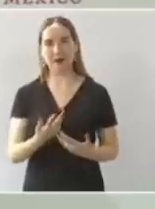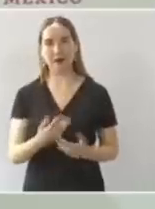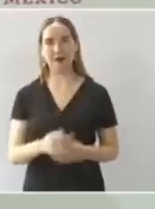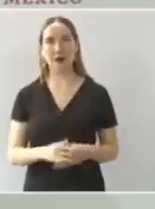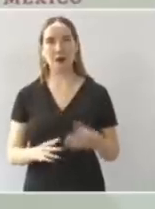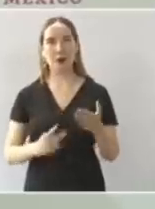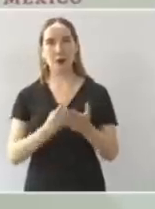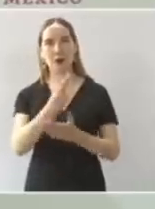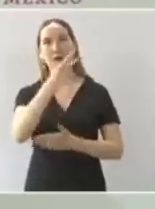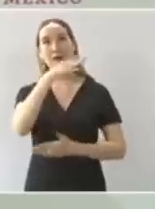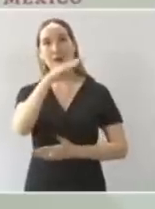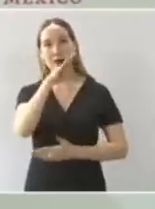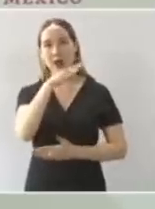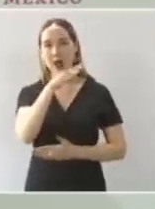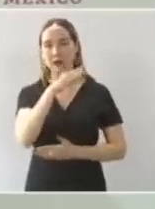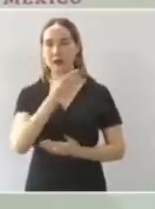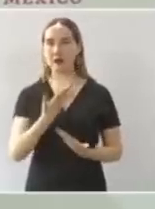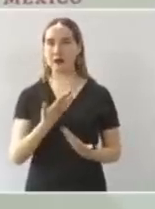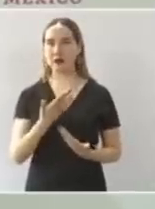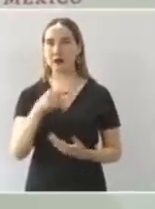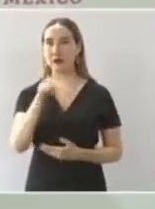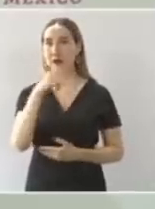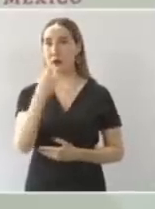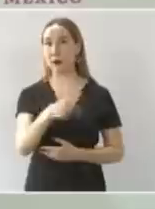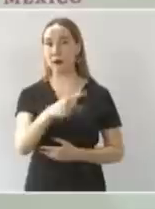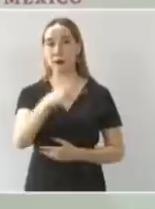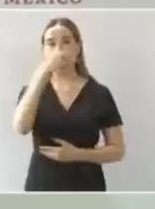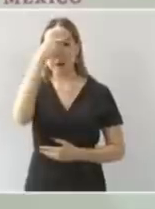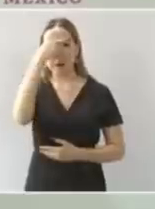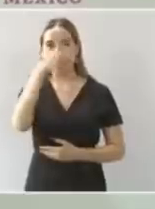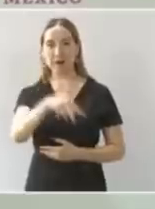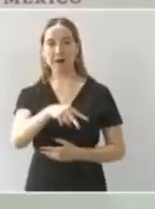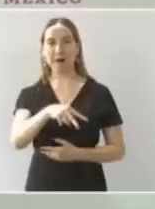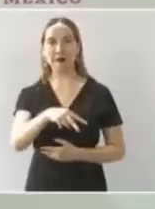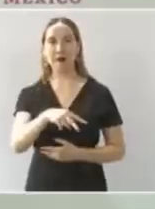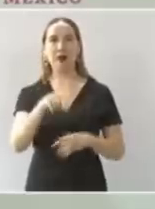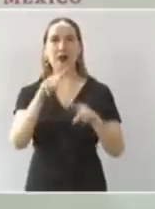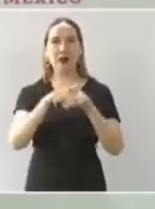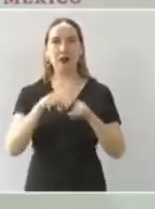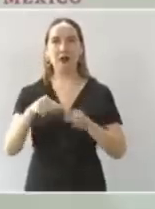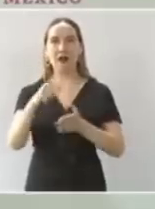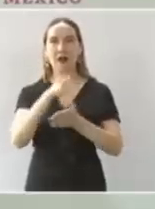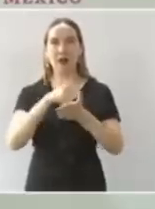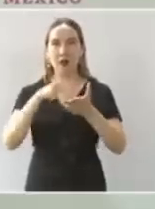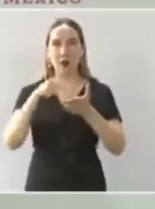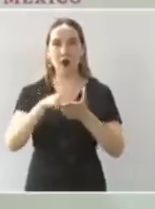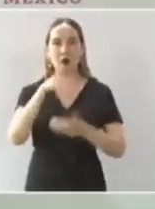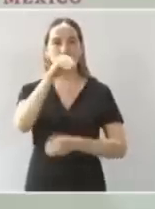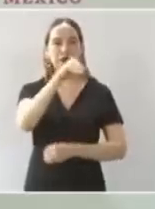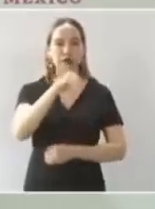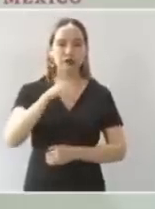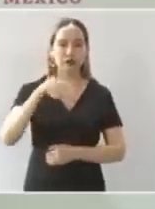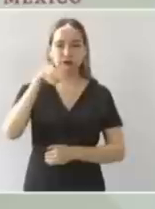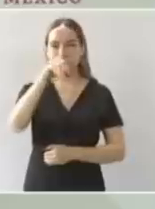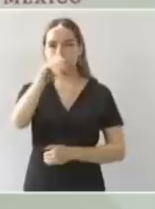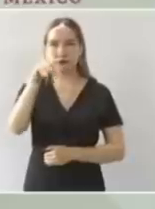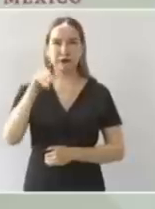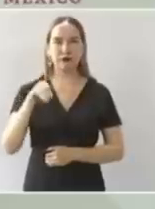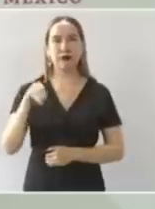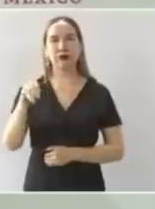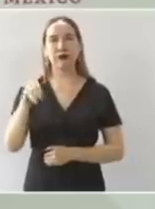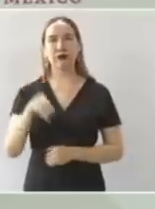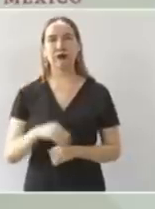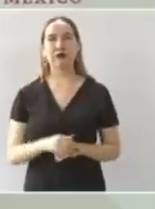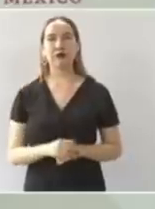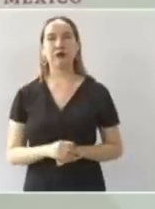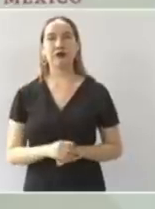bendita que se da en los valles se da en la costa se da en la sierra y